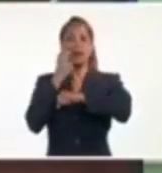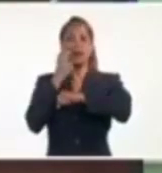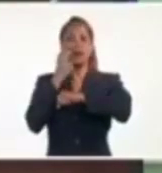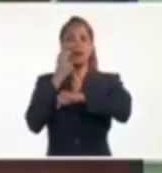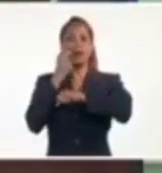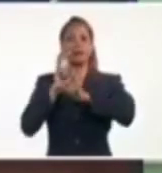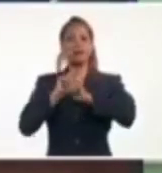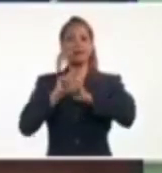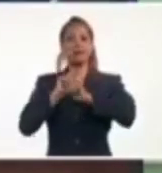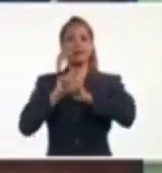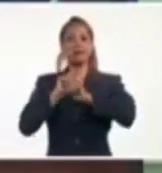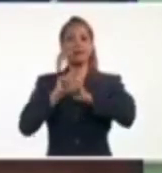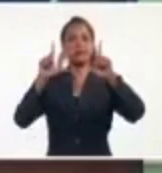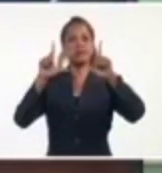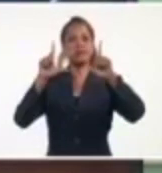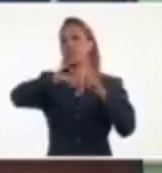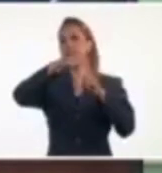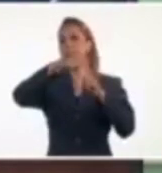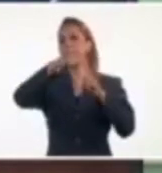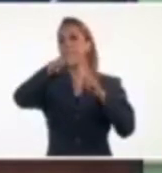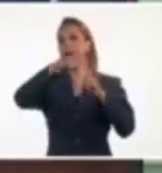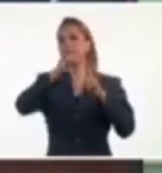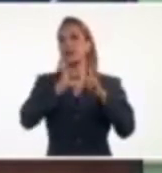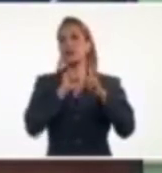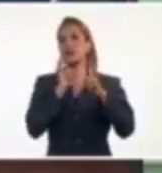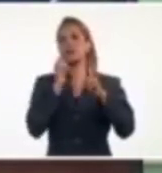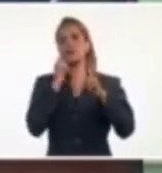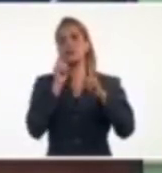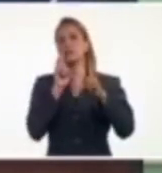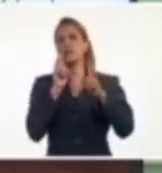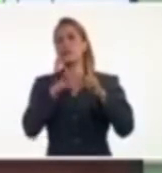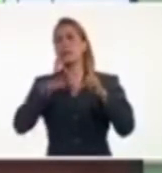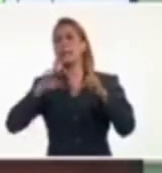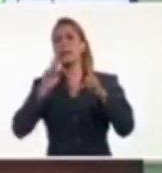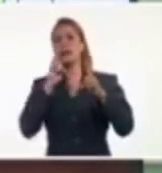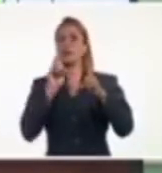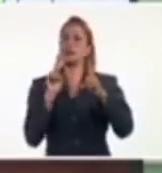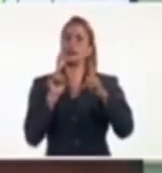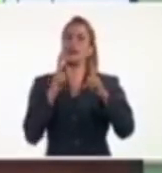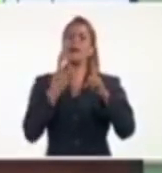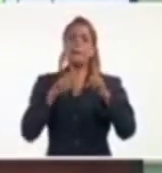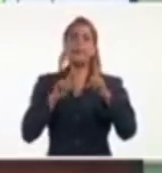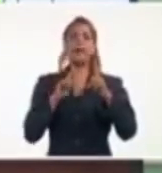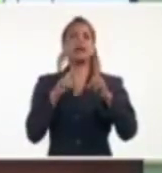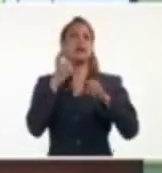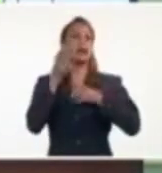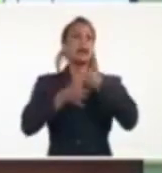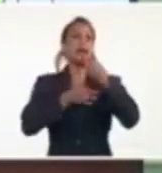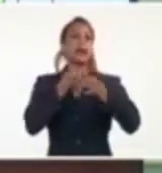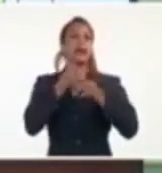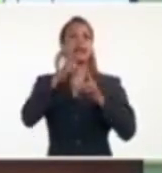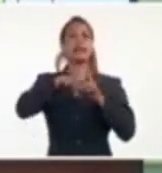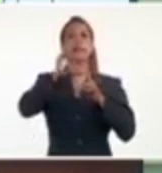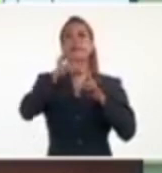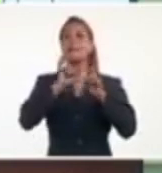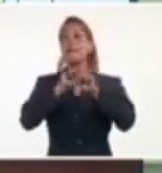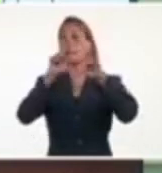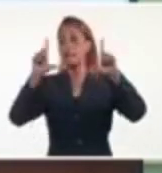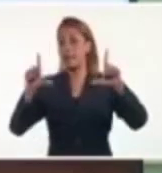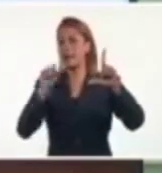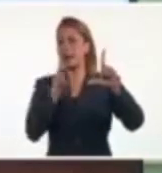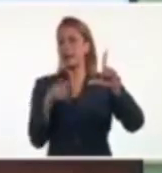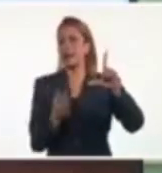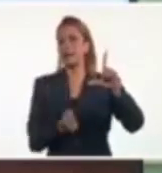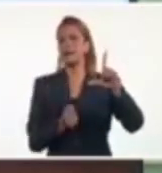temperatura del No está aquí la temperatura del mar. Bueno, pero quería mostrarle un mapa en el cual